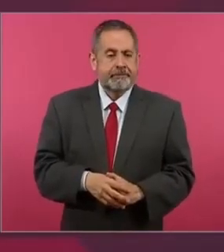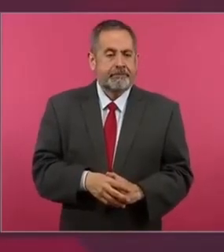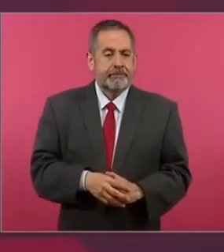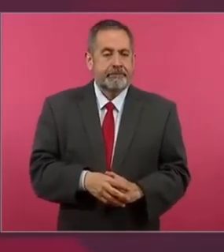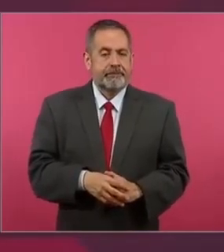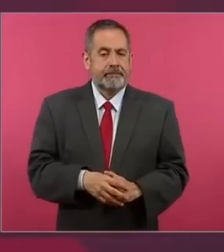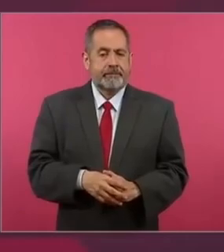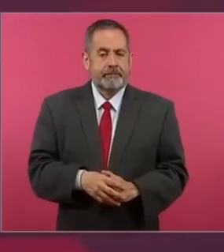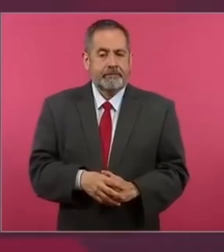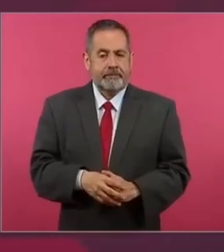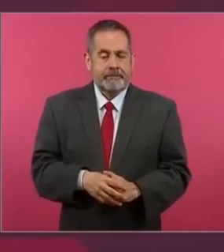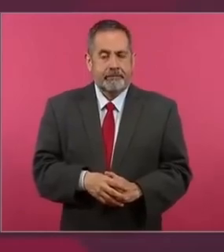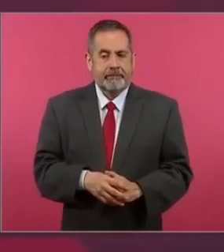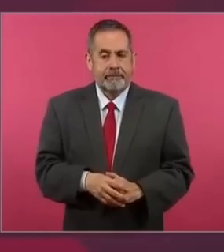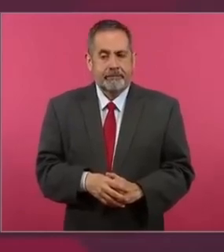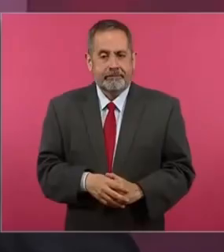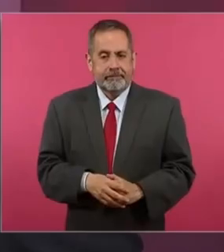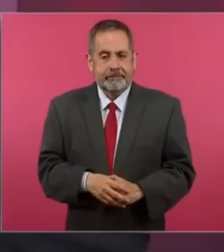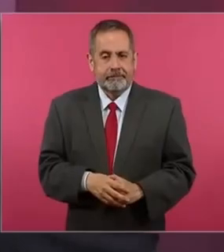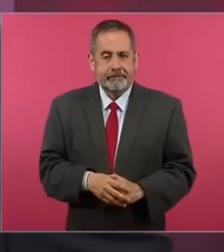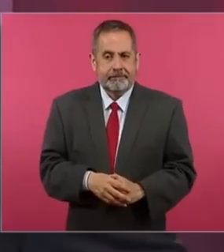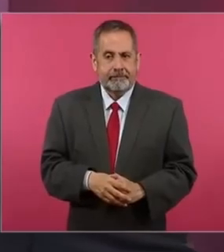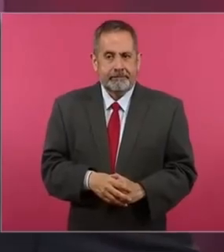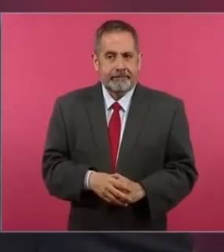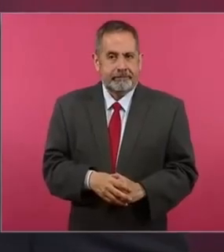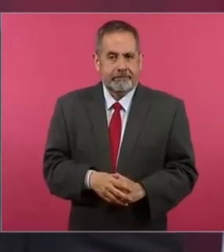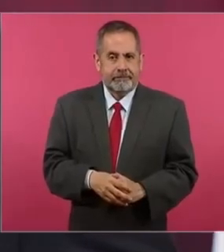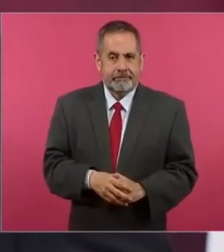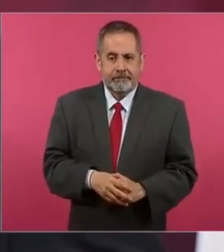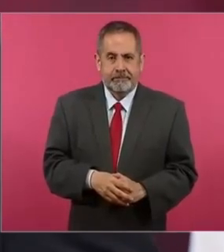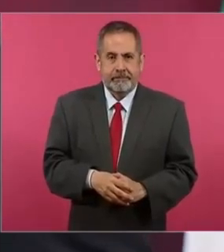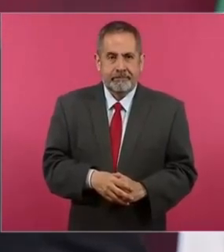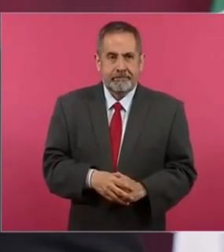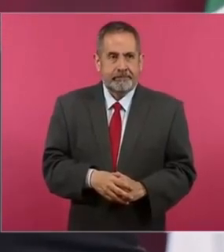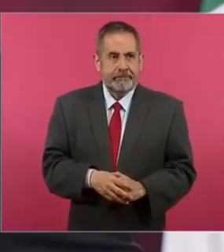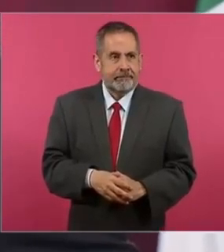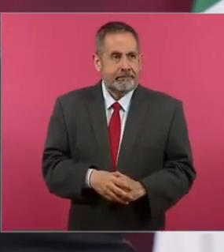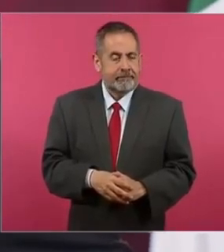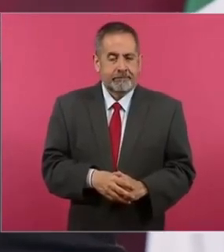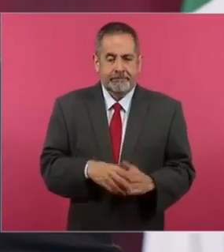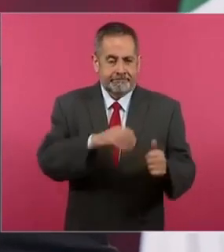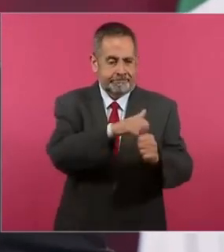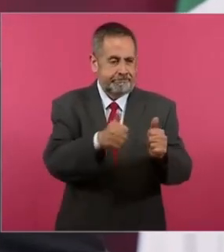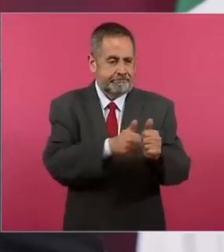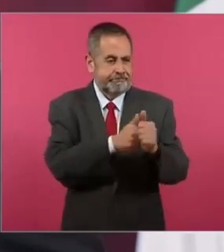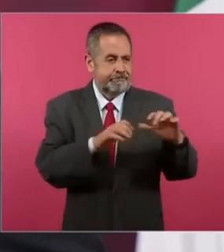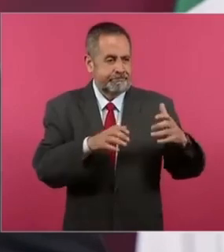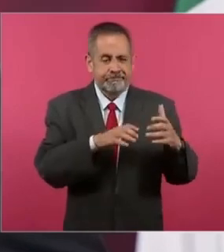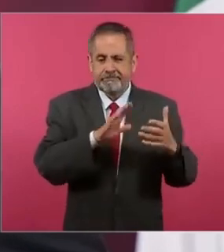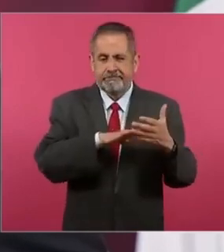dirigentes,